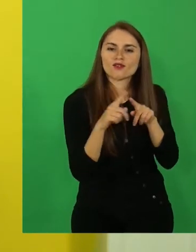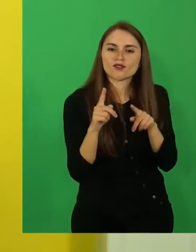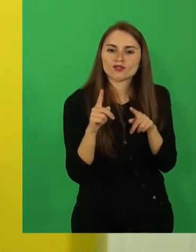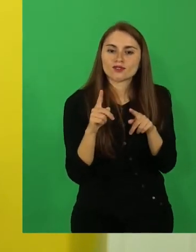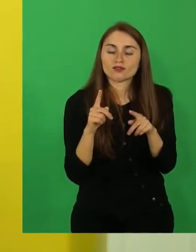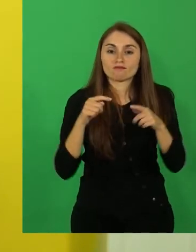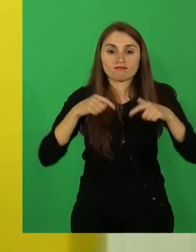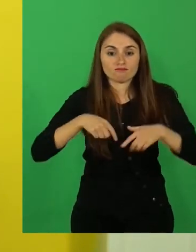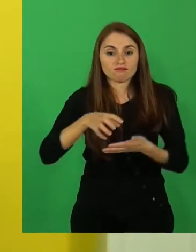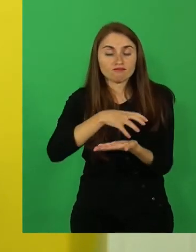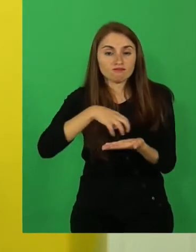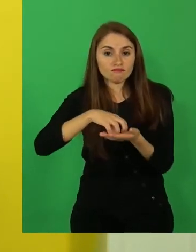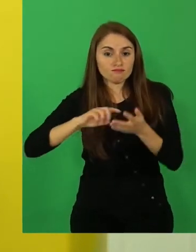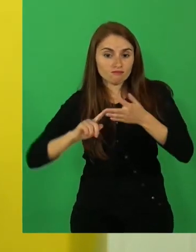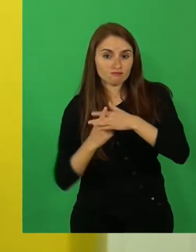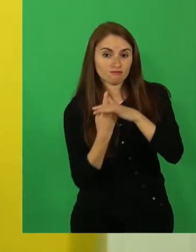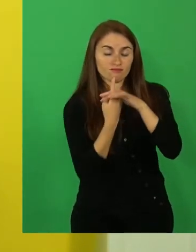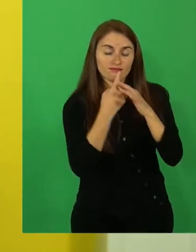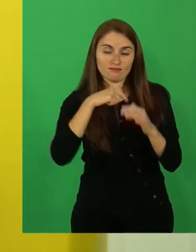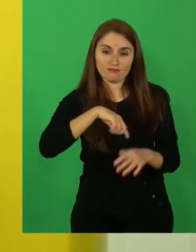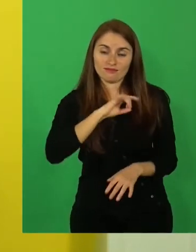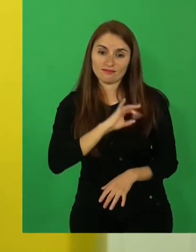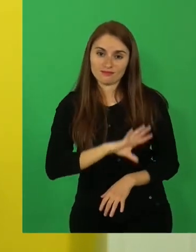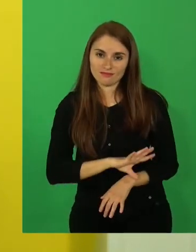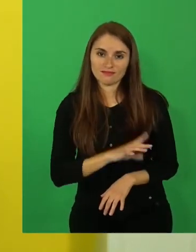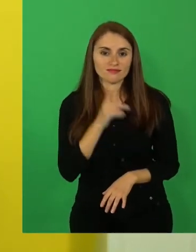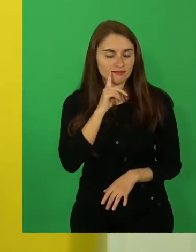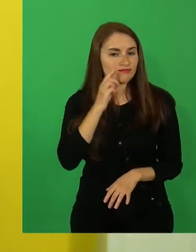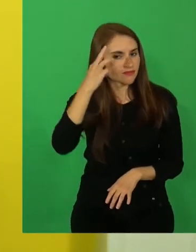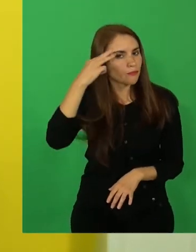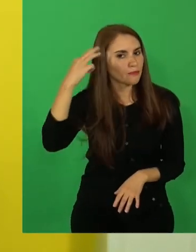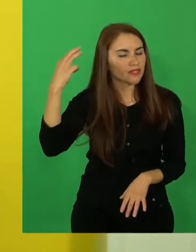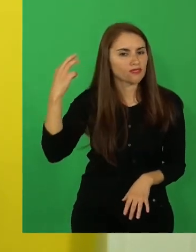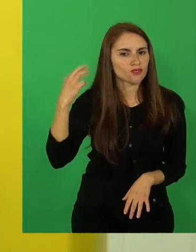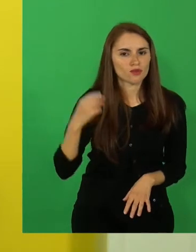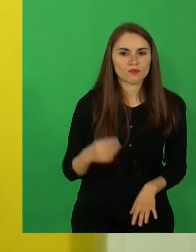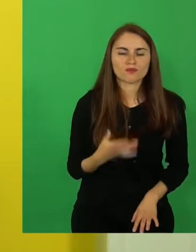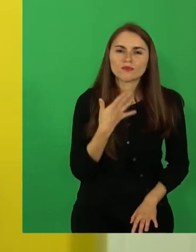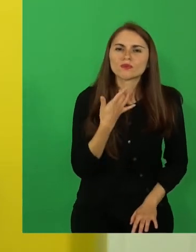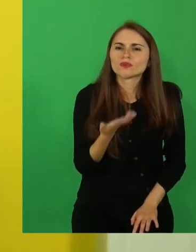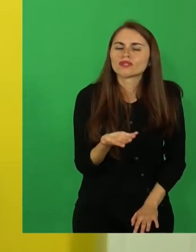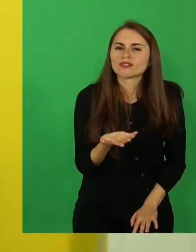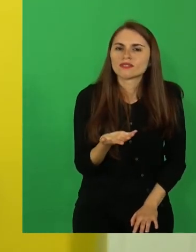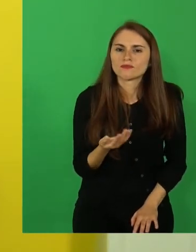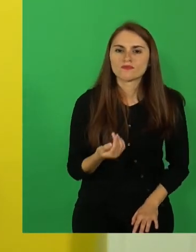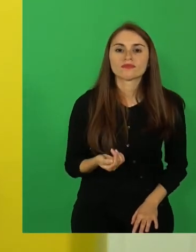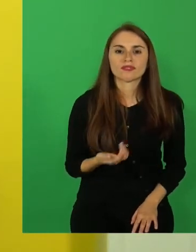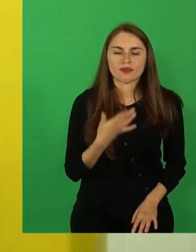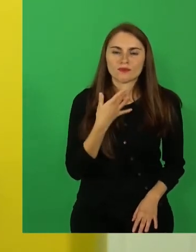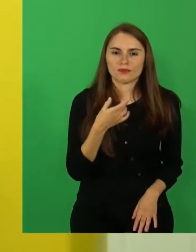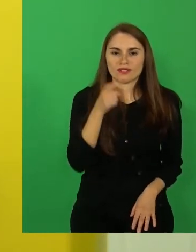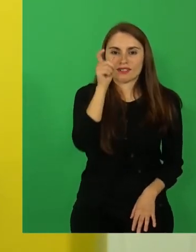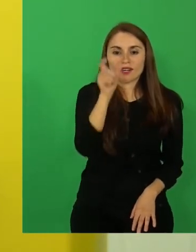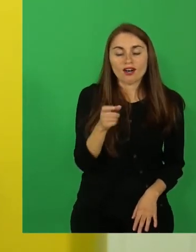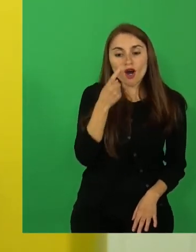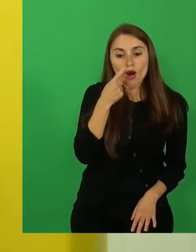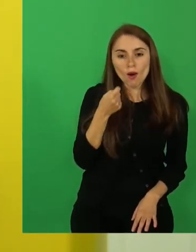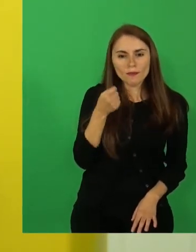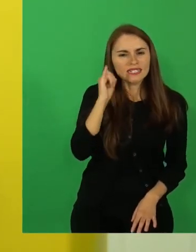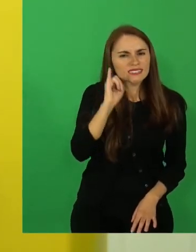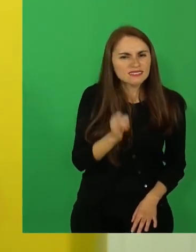originarios tienen mitos. ¿Por qué? Porque el hombre siempre se ha